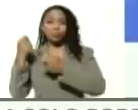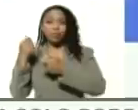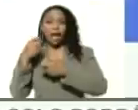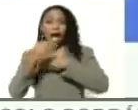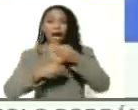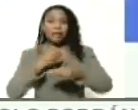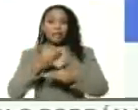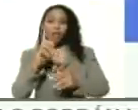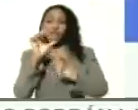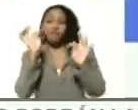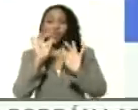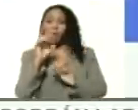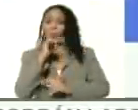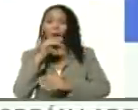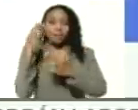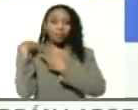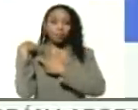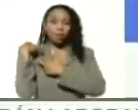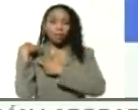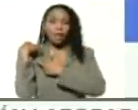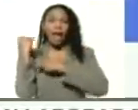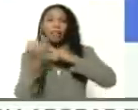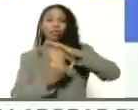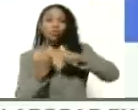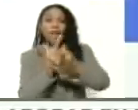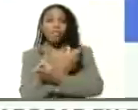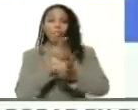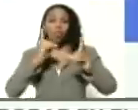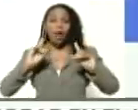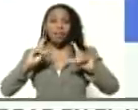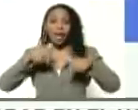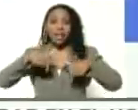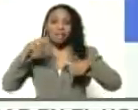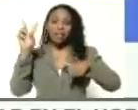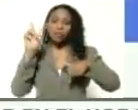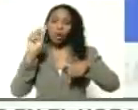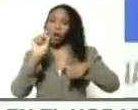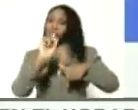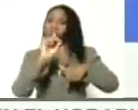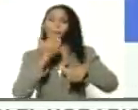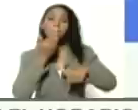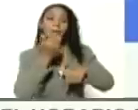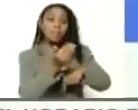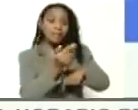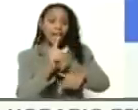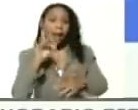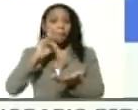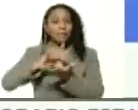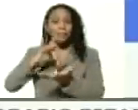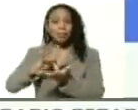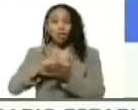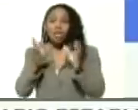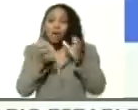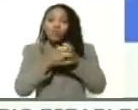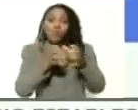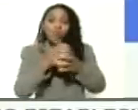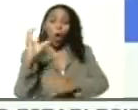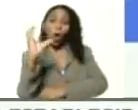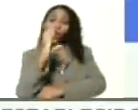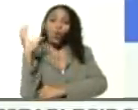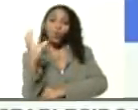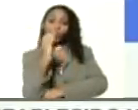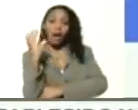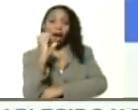Las instituciones democráticas de Venezuela no permitiremos la presencia de grupos colombianos